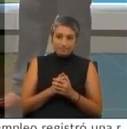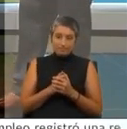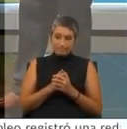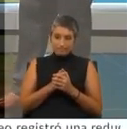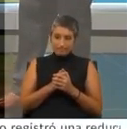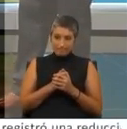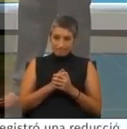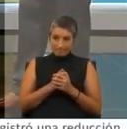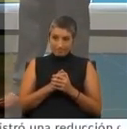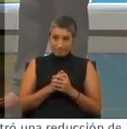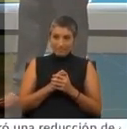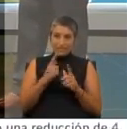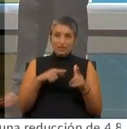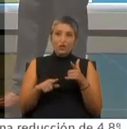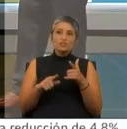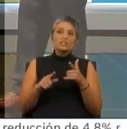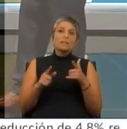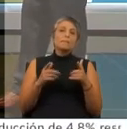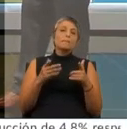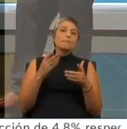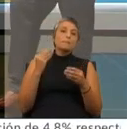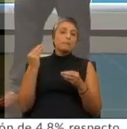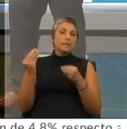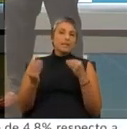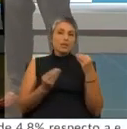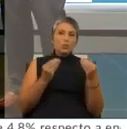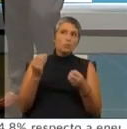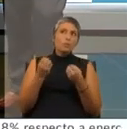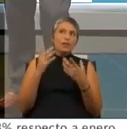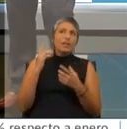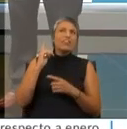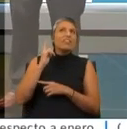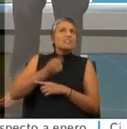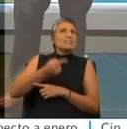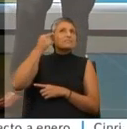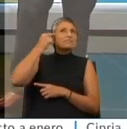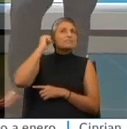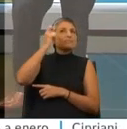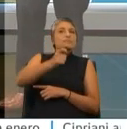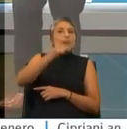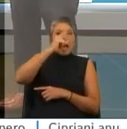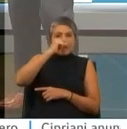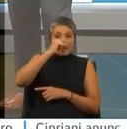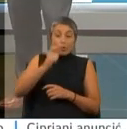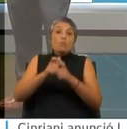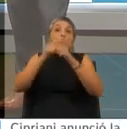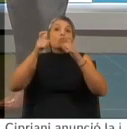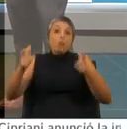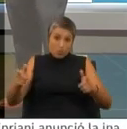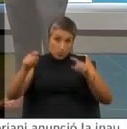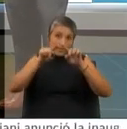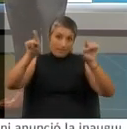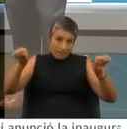me parece bastante preocupante en cuanto al motivo de por qué decide esa tarjeta amarilla, que por suerte, como hay VAR, después la pudo